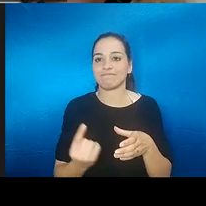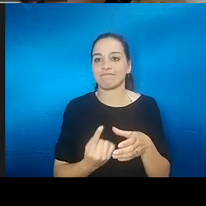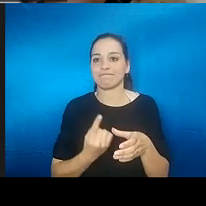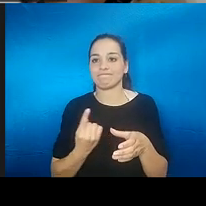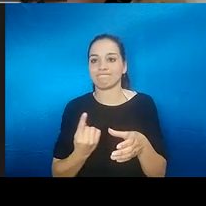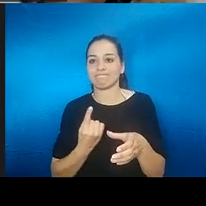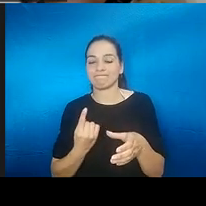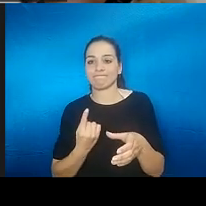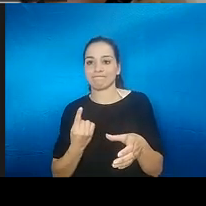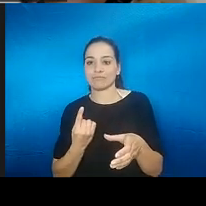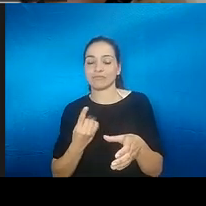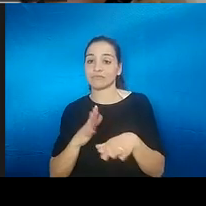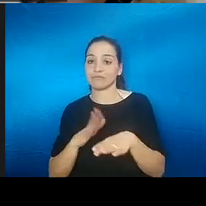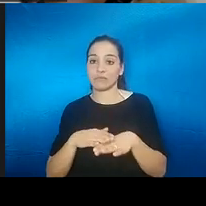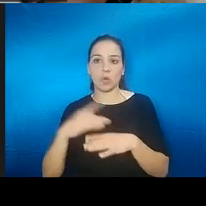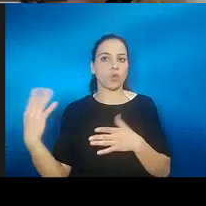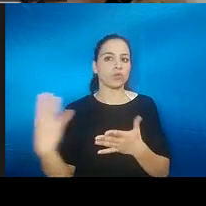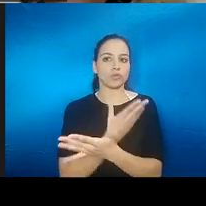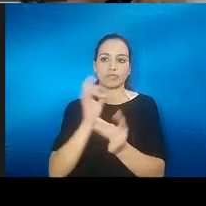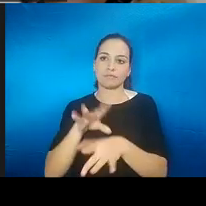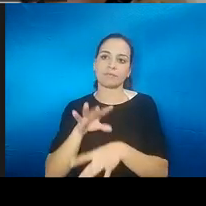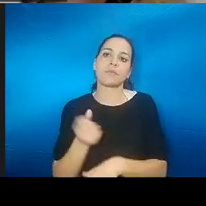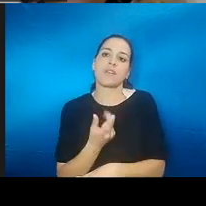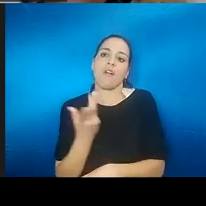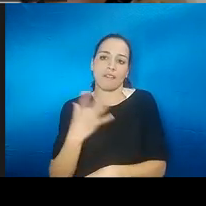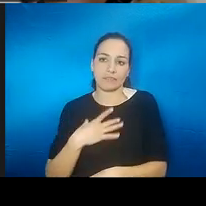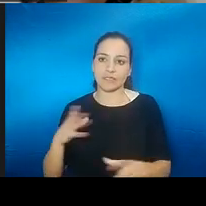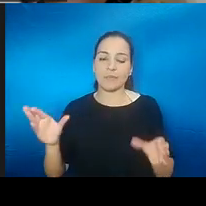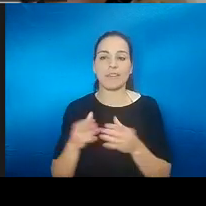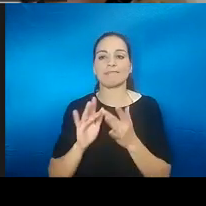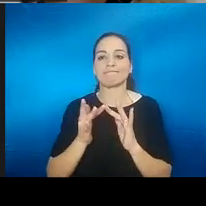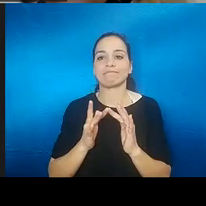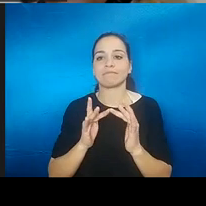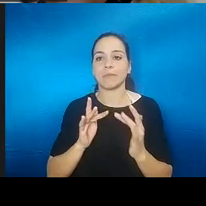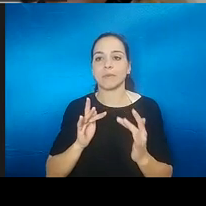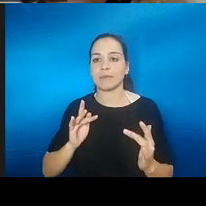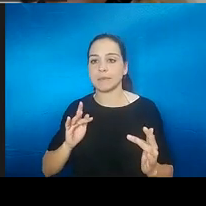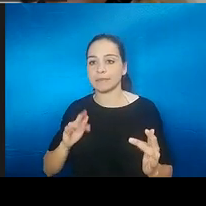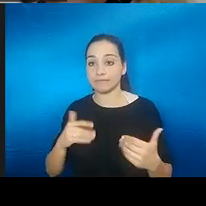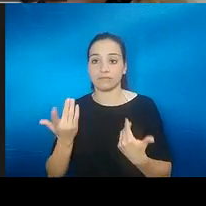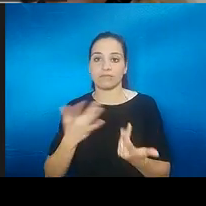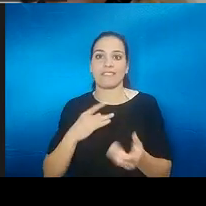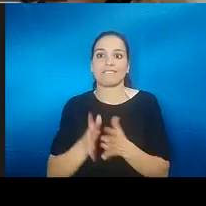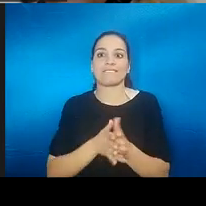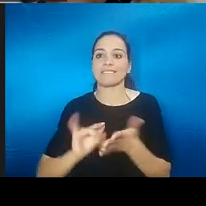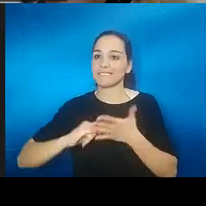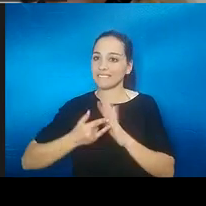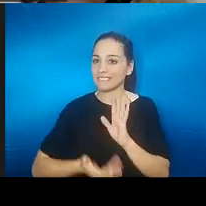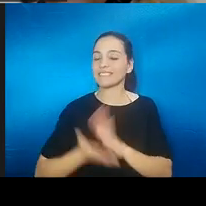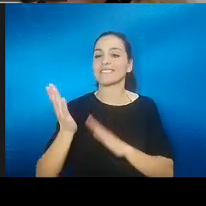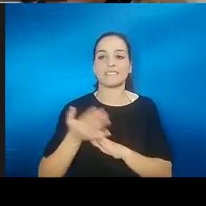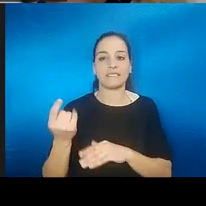personas. O incluso a un nivel general, pues te puede también dejar de apetecer o dejar de motivar al hacer algunos planes que giran en torno